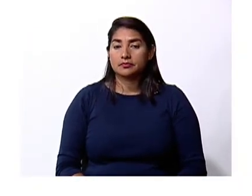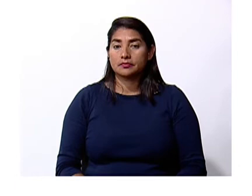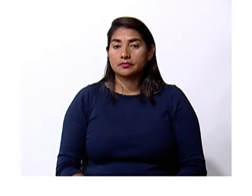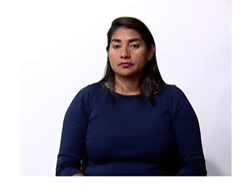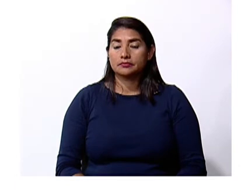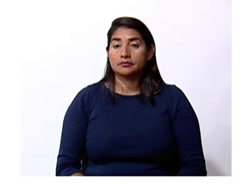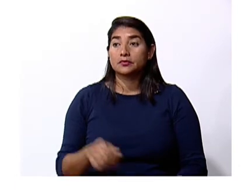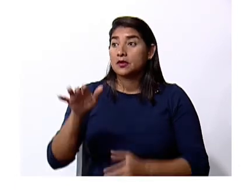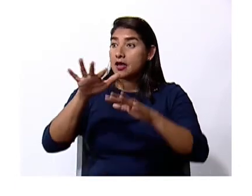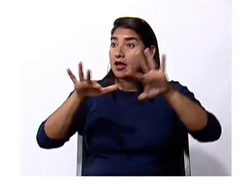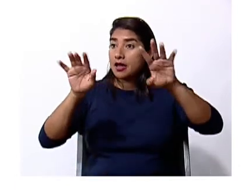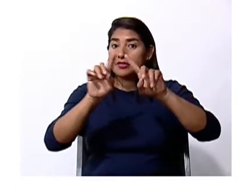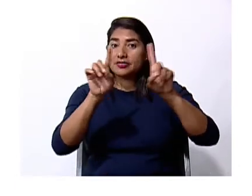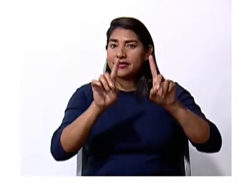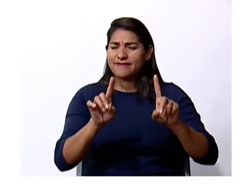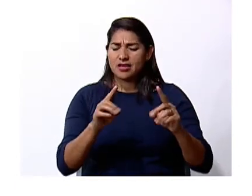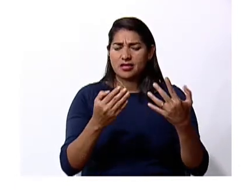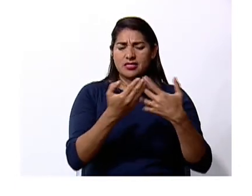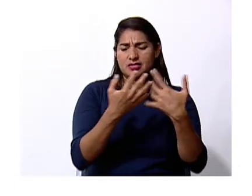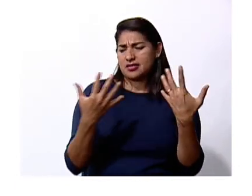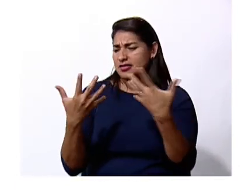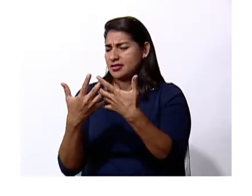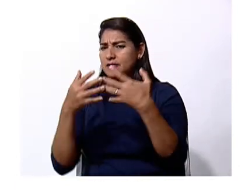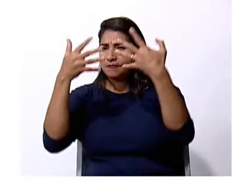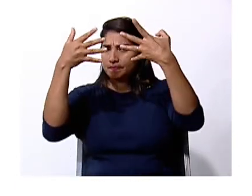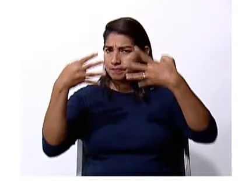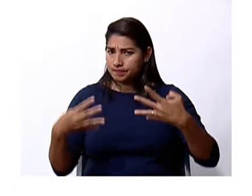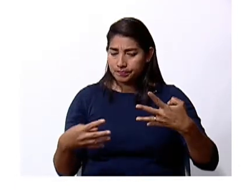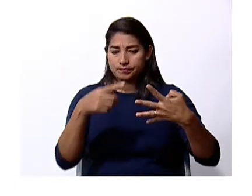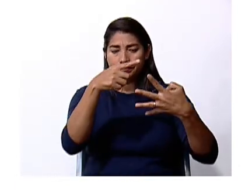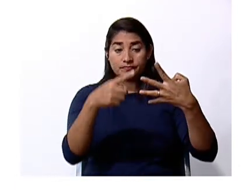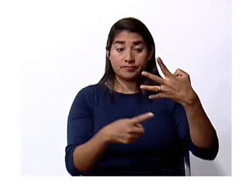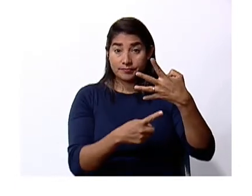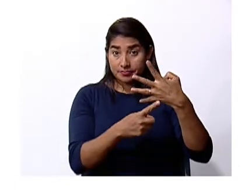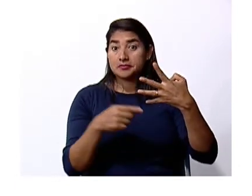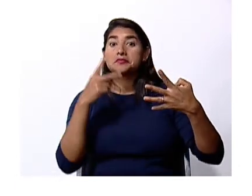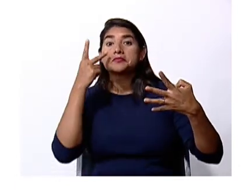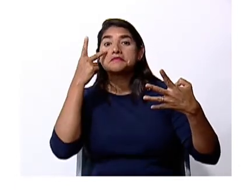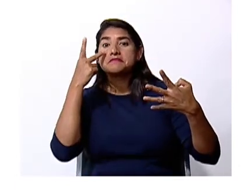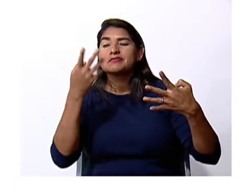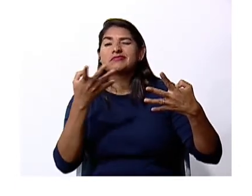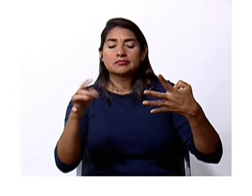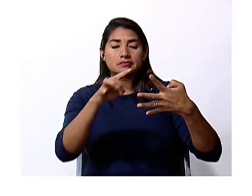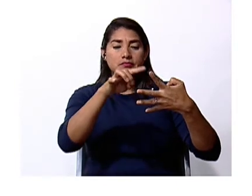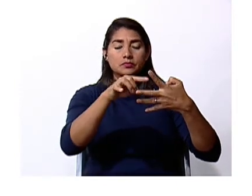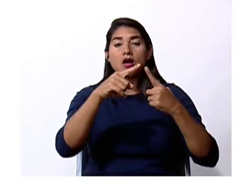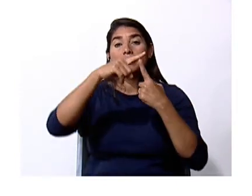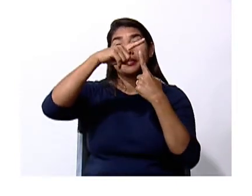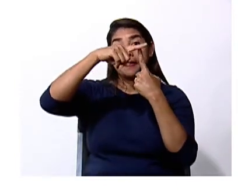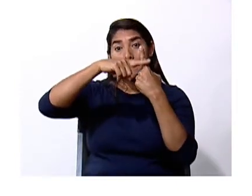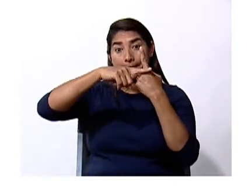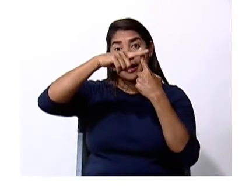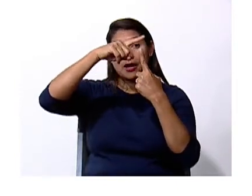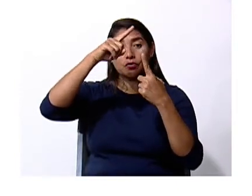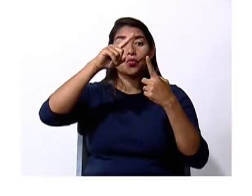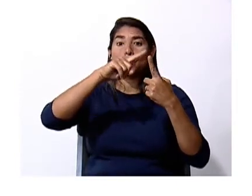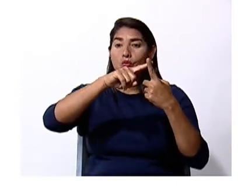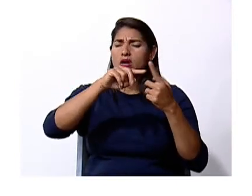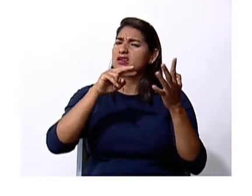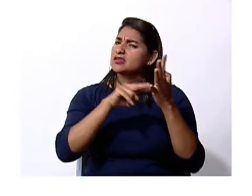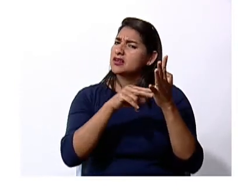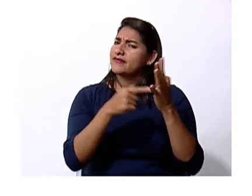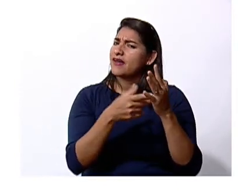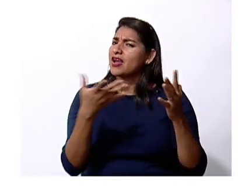elementos y factores entre los elementos vimos la temperatura que eso